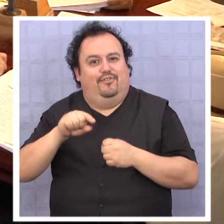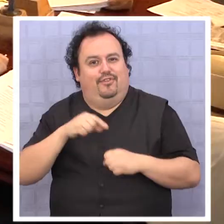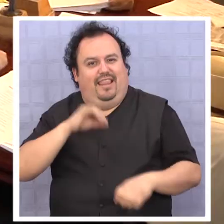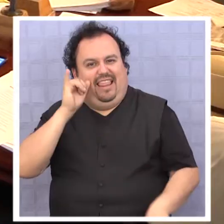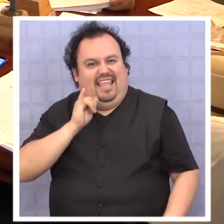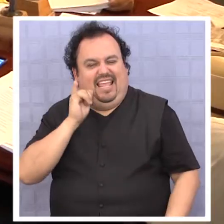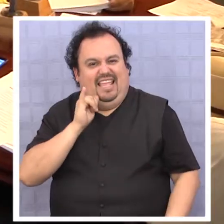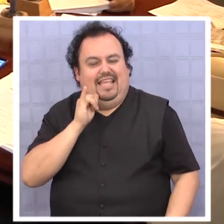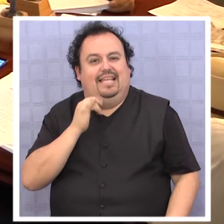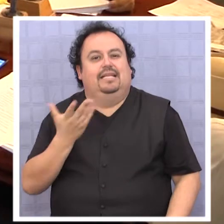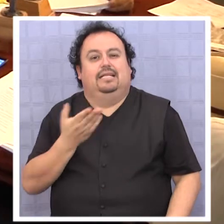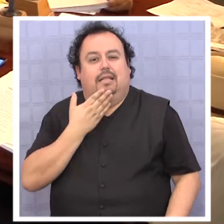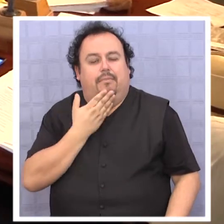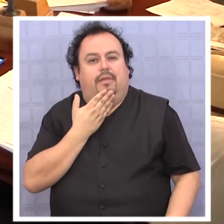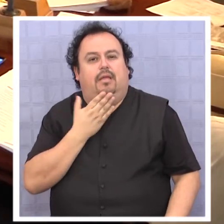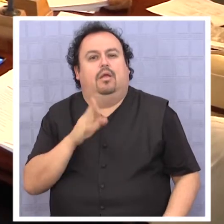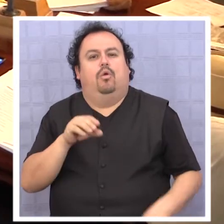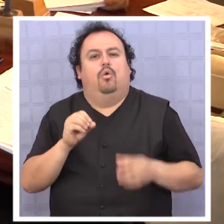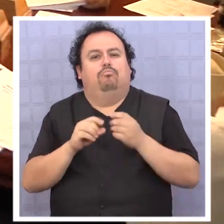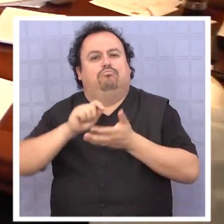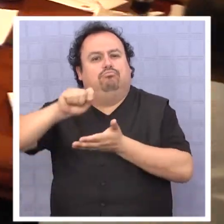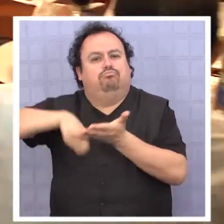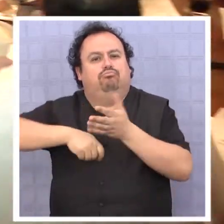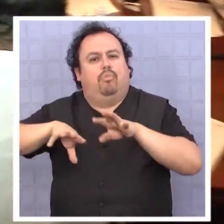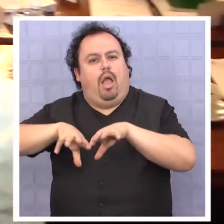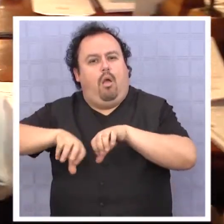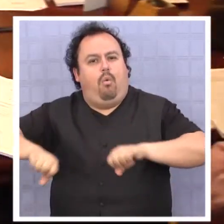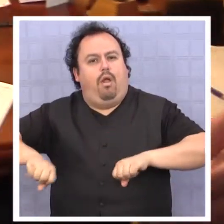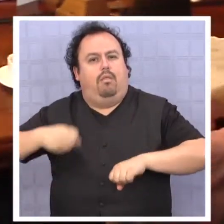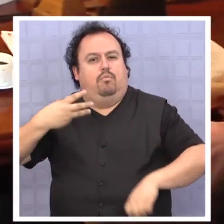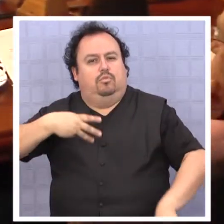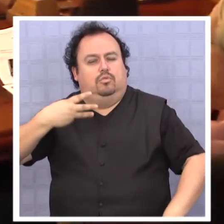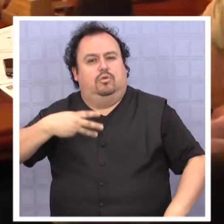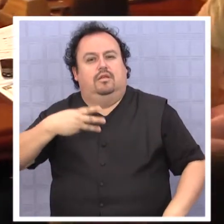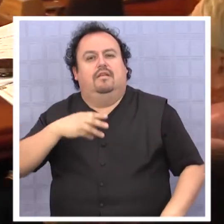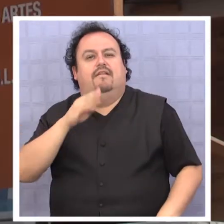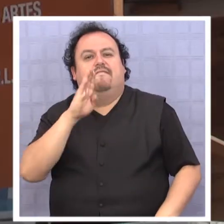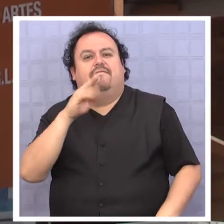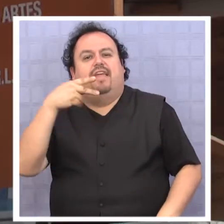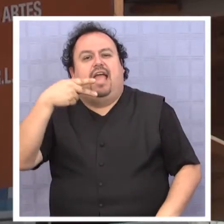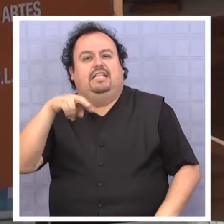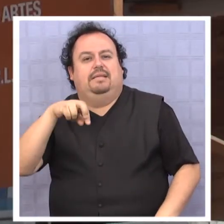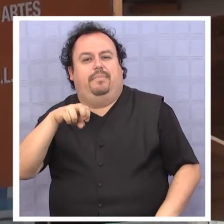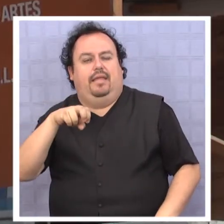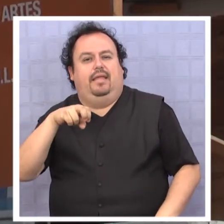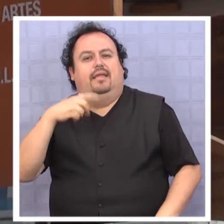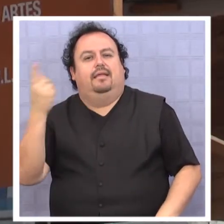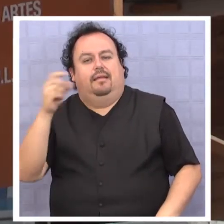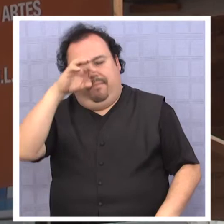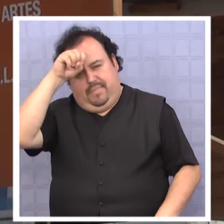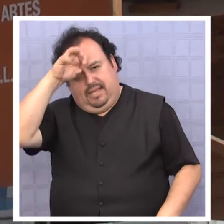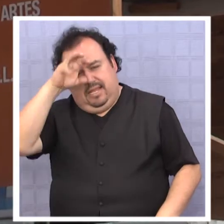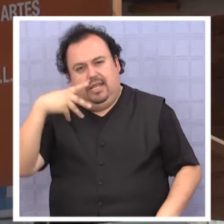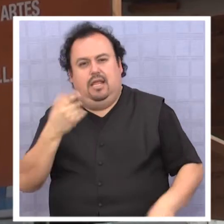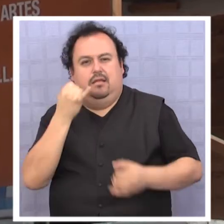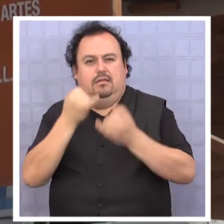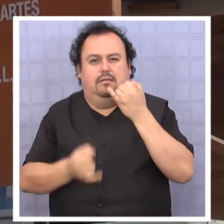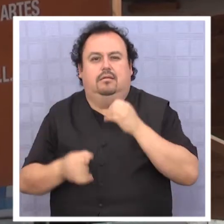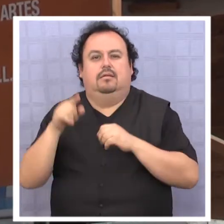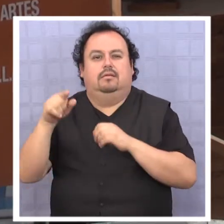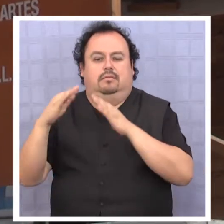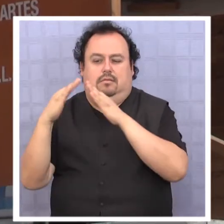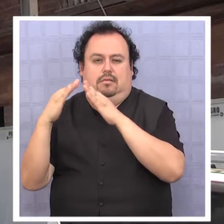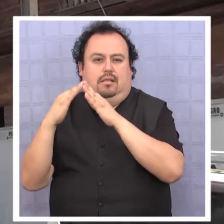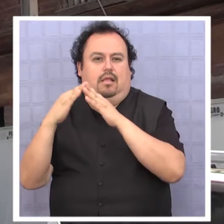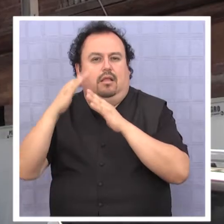se conoció también que se suscribió un convenio Municipalidad BHP Billiton para el término de obras de la Casa de la